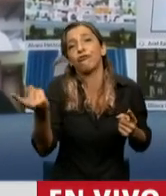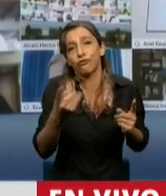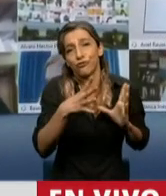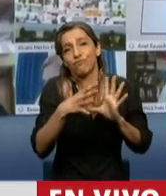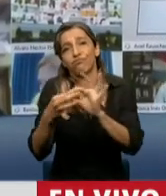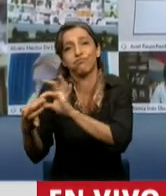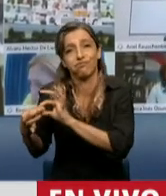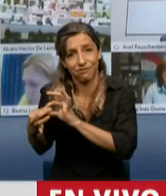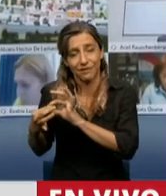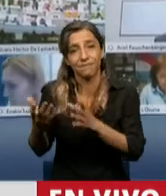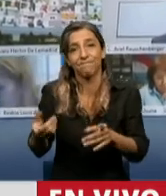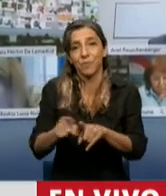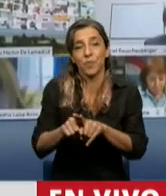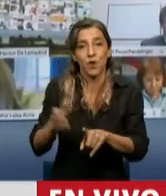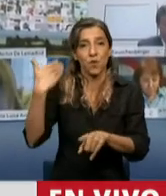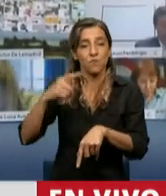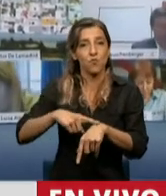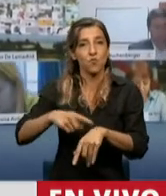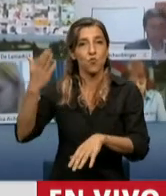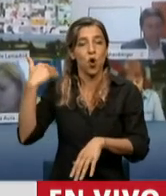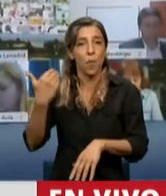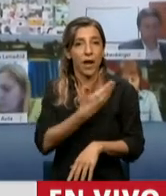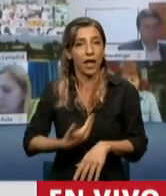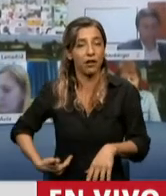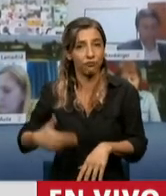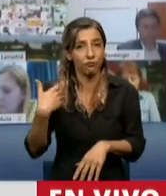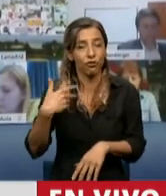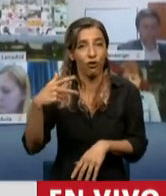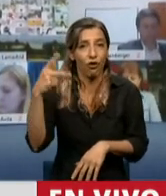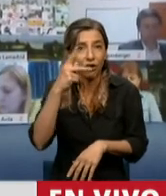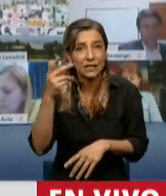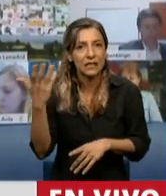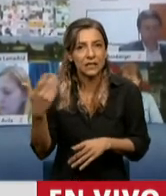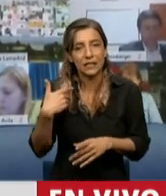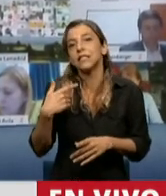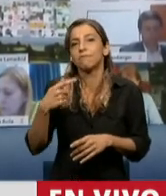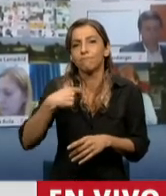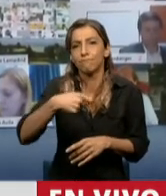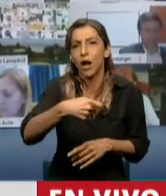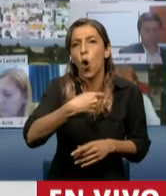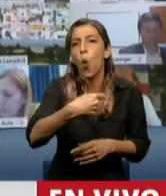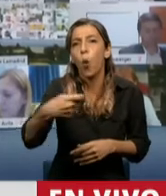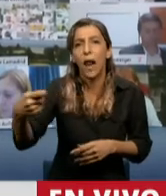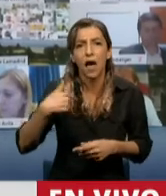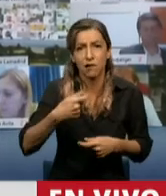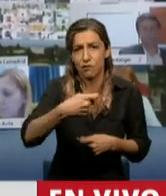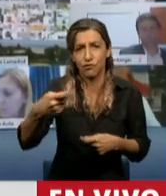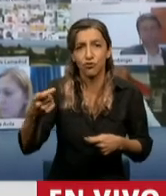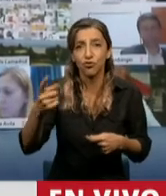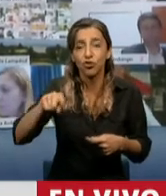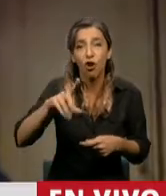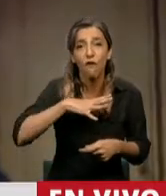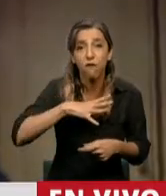sucesivas moratorias que aplicó el kirchnerismo, dándoles jubilaciones a quienes no habían hecho aportes, y también con la reparación histórica, que